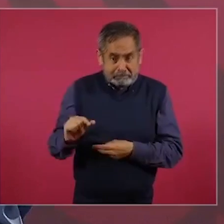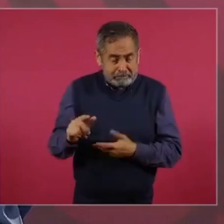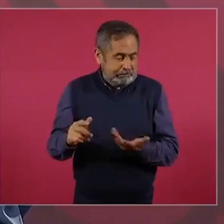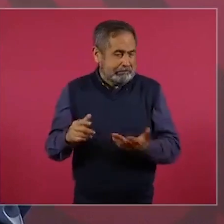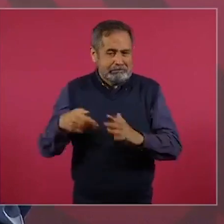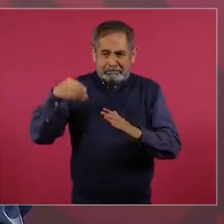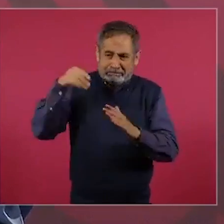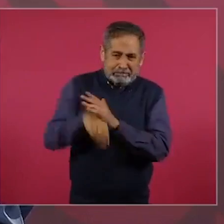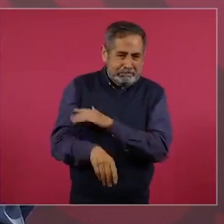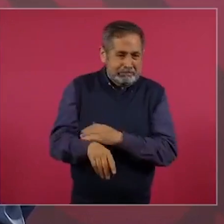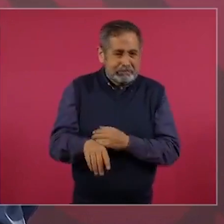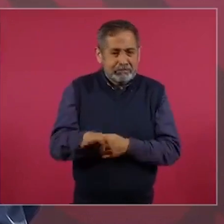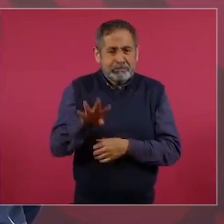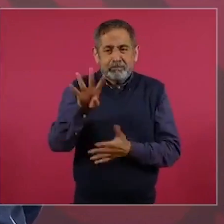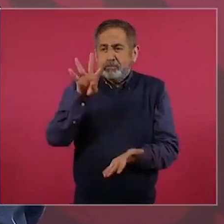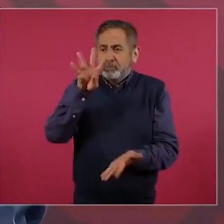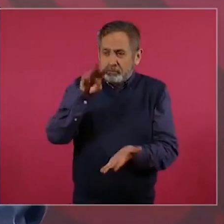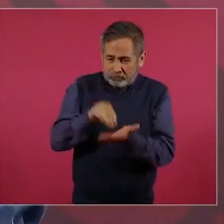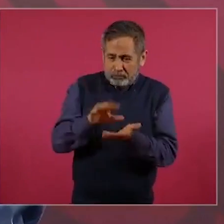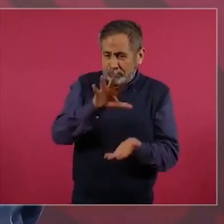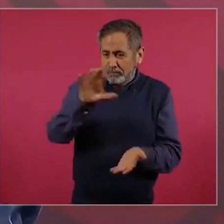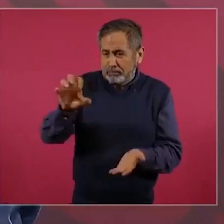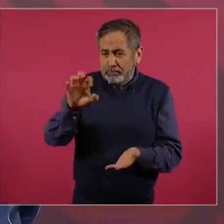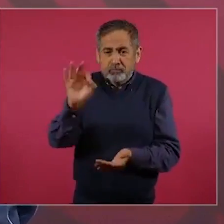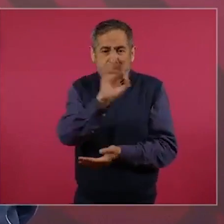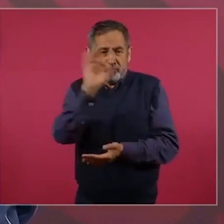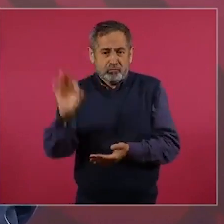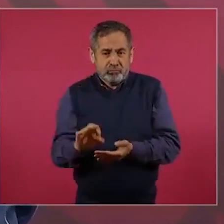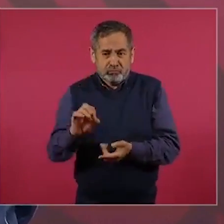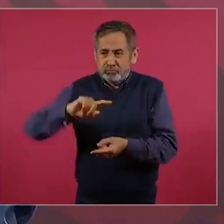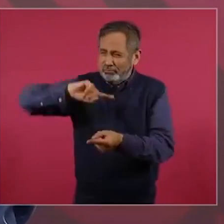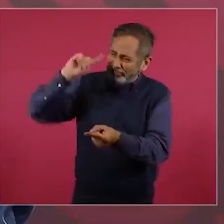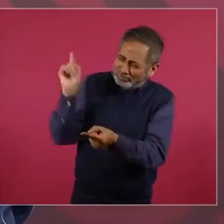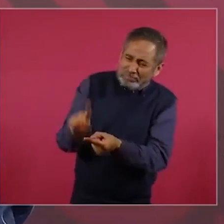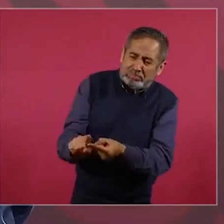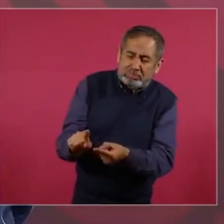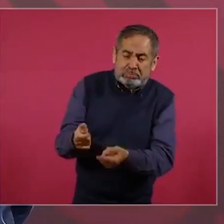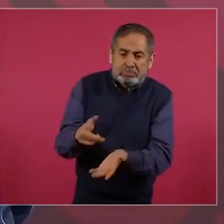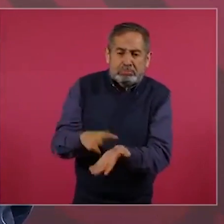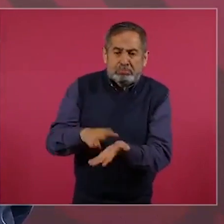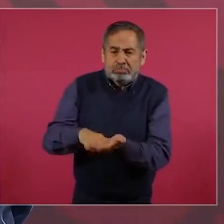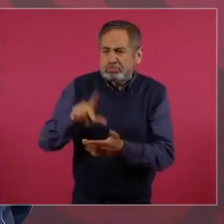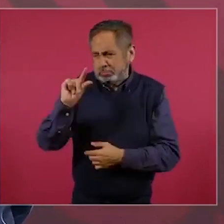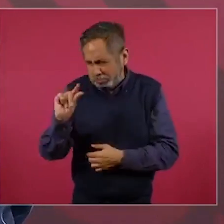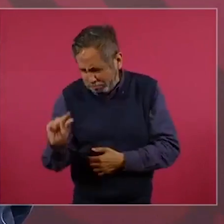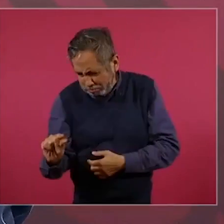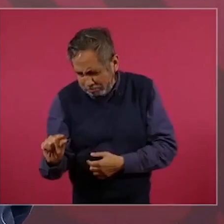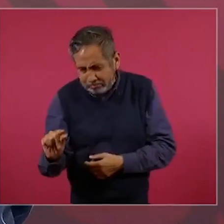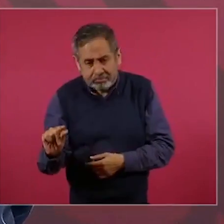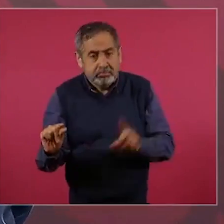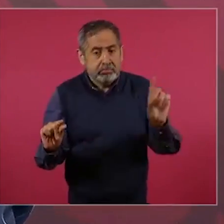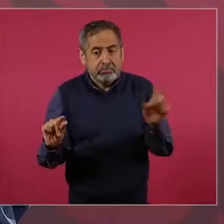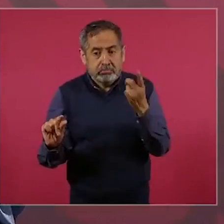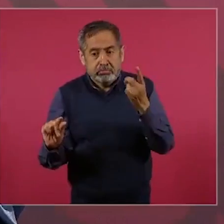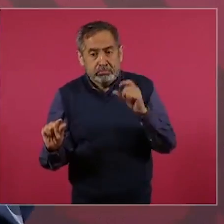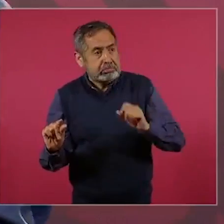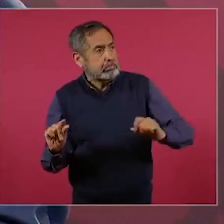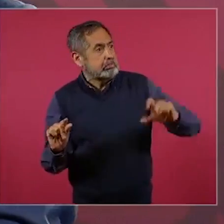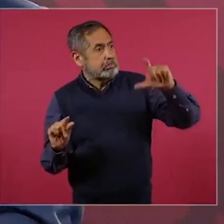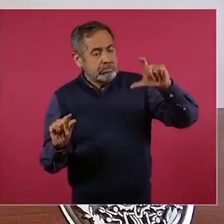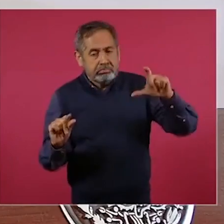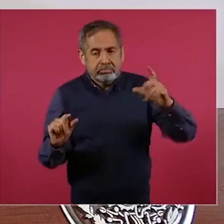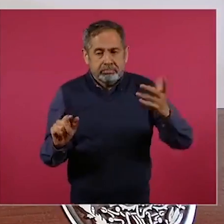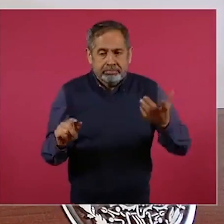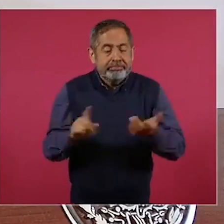500 por ciento del peso, con Salinas